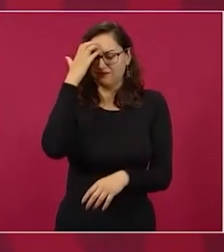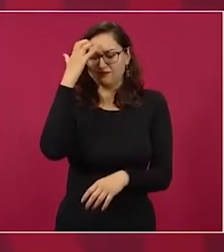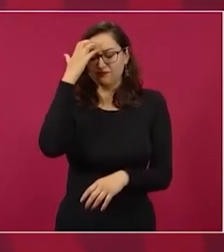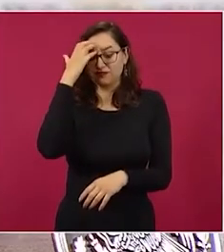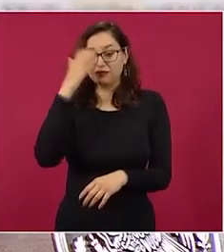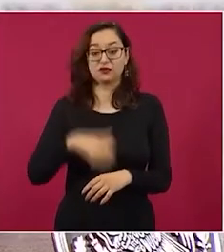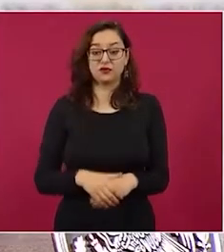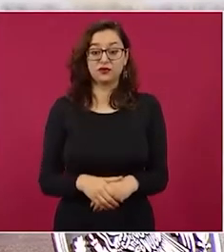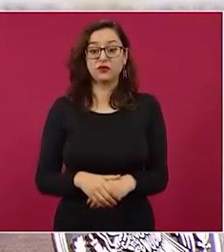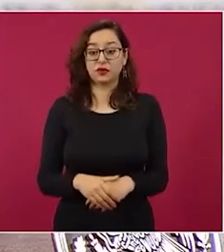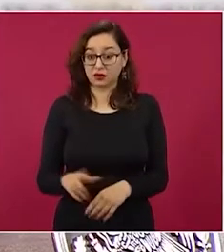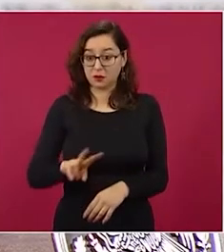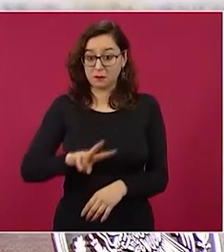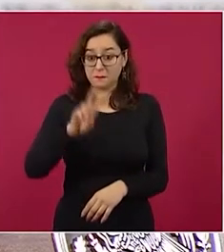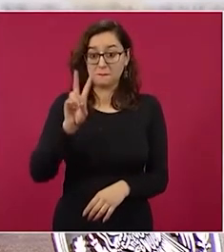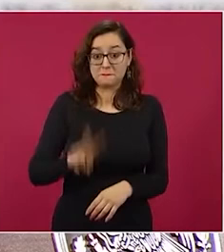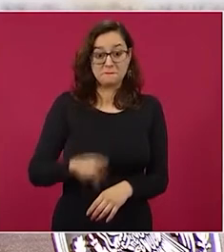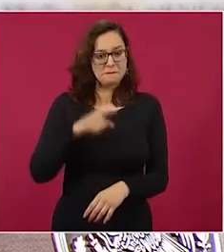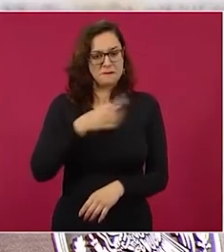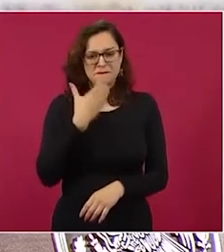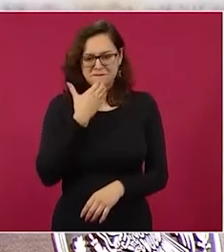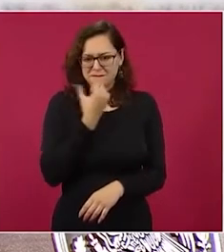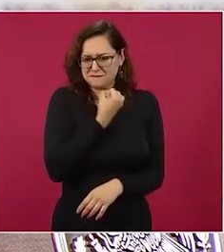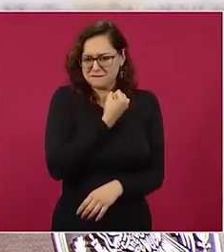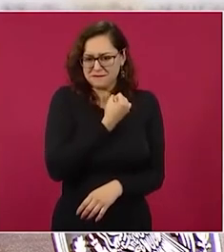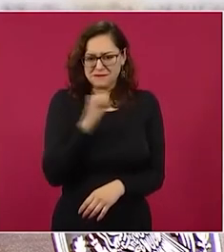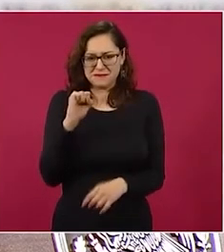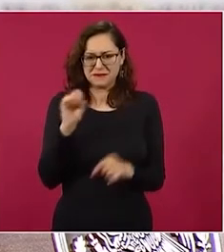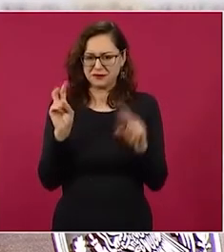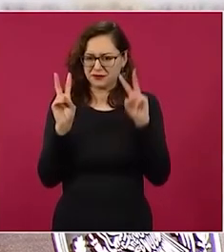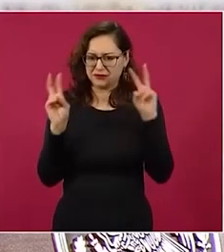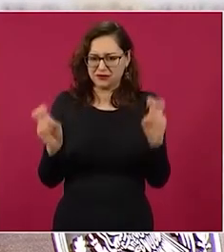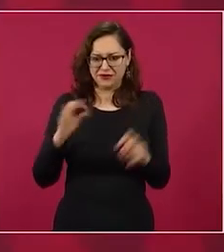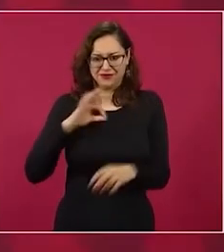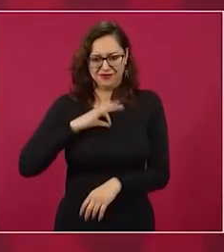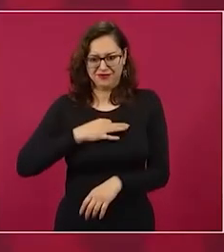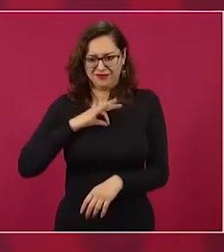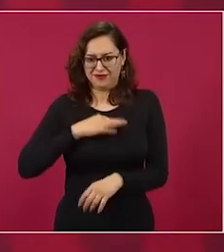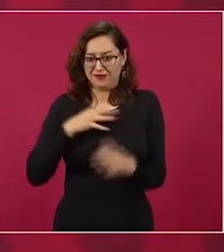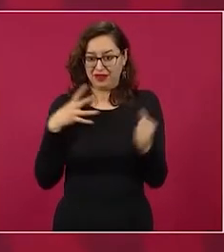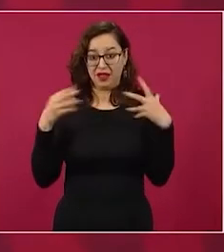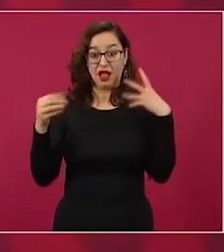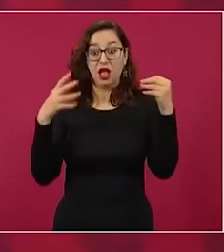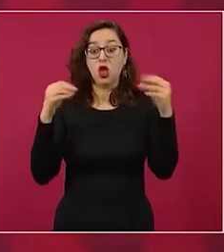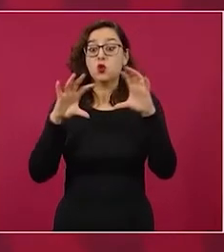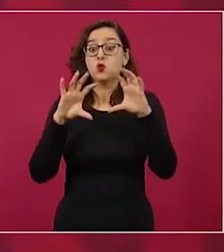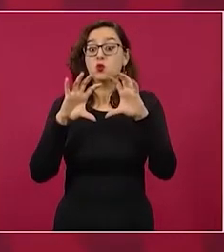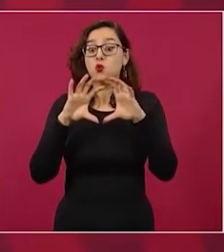mejores especialistas en pandemias del mundo